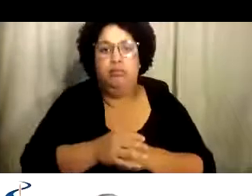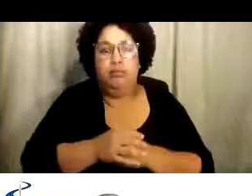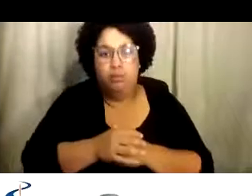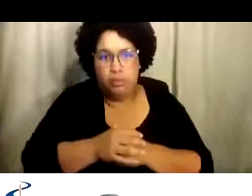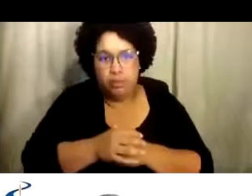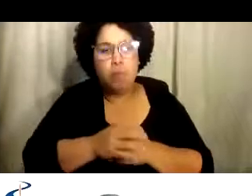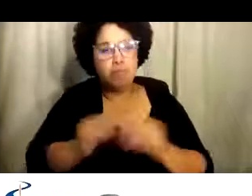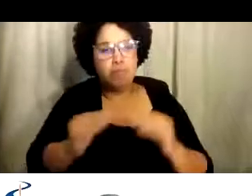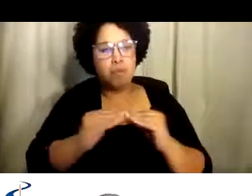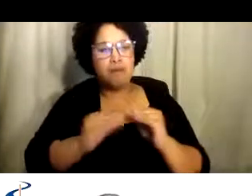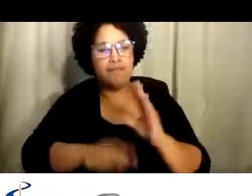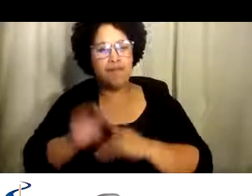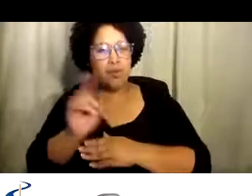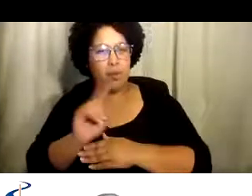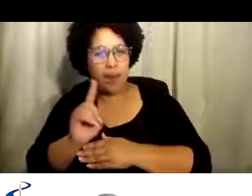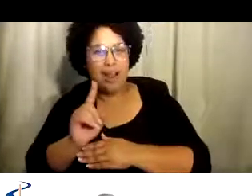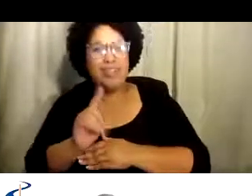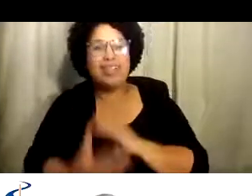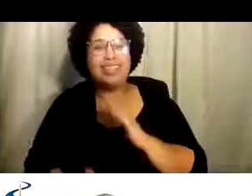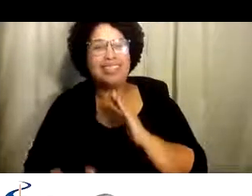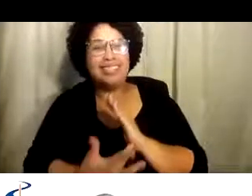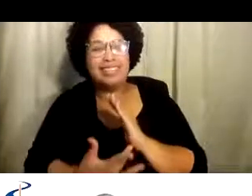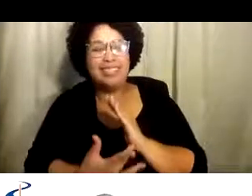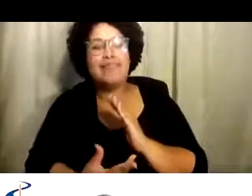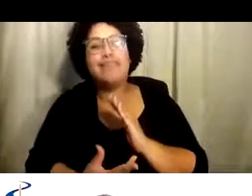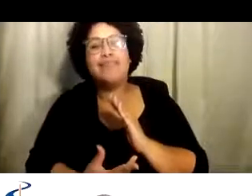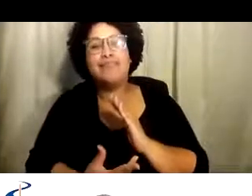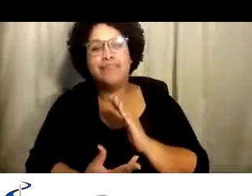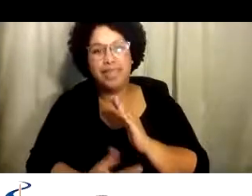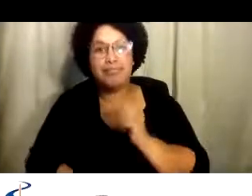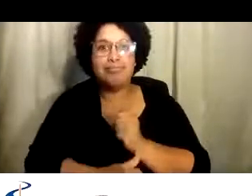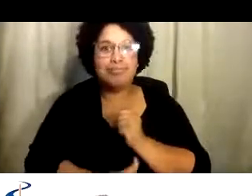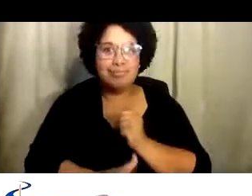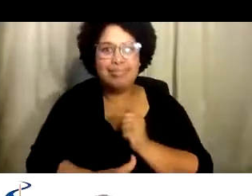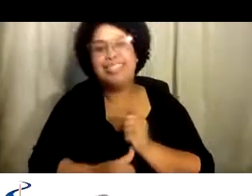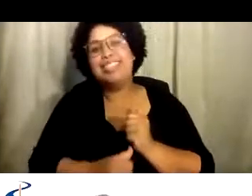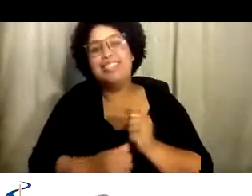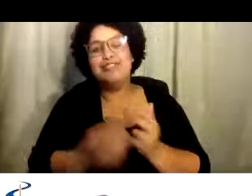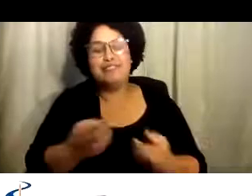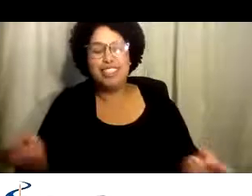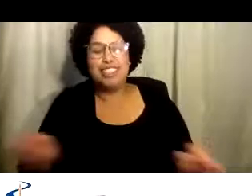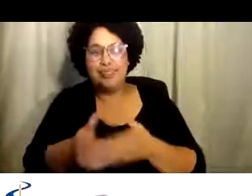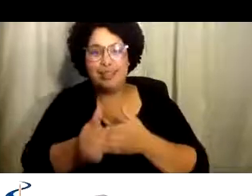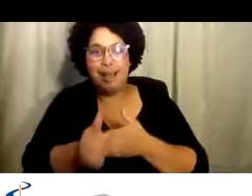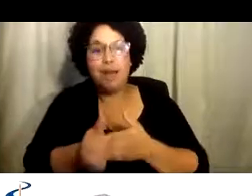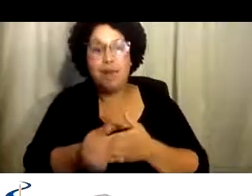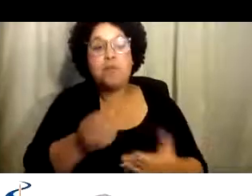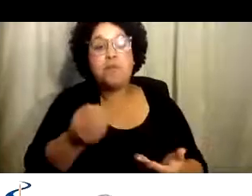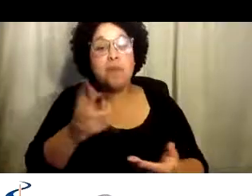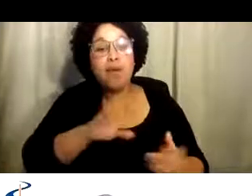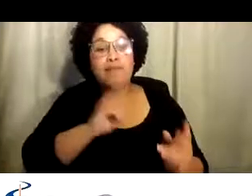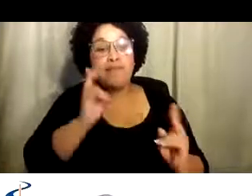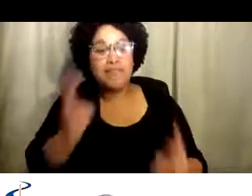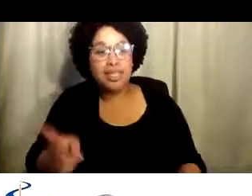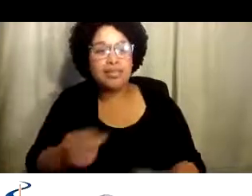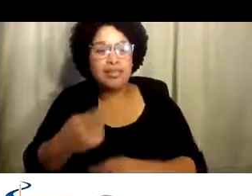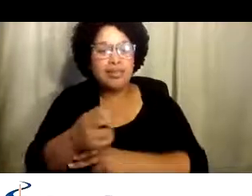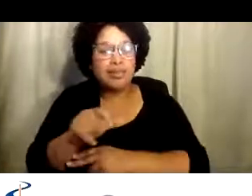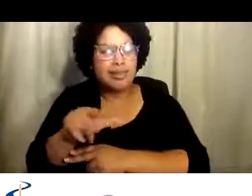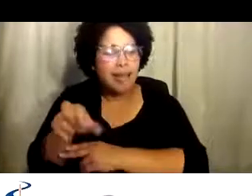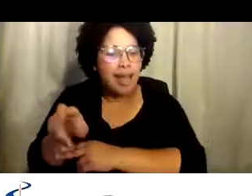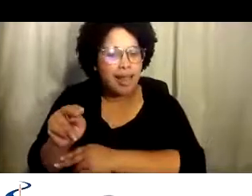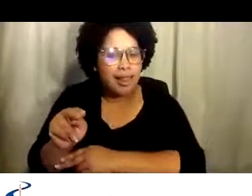decisión. Más información del perfil de toma de decisiones se puede encontrar en nuestro guía de recursos o por visitar el sitio web Helen